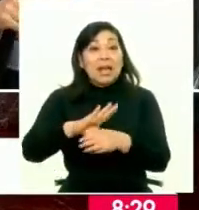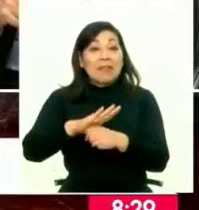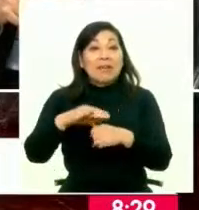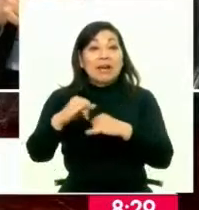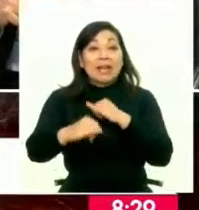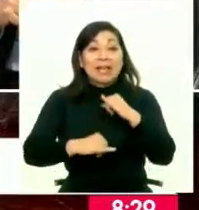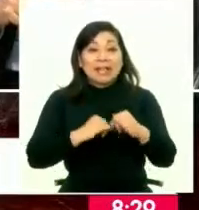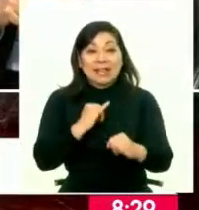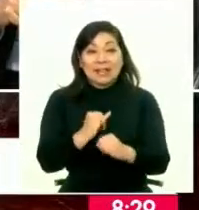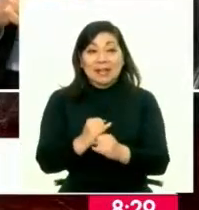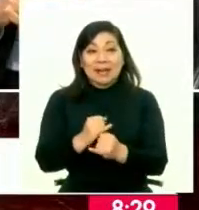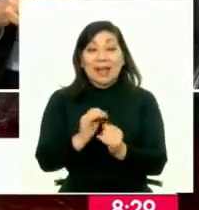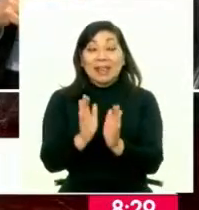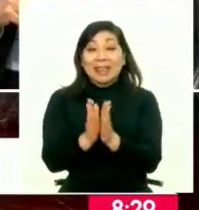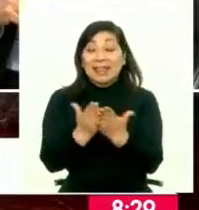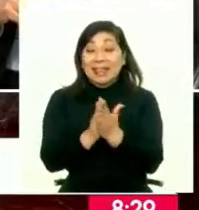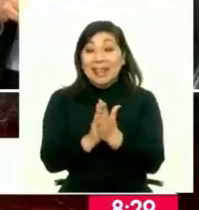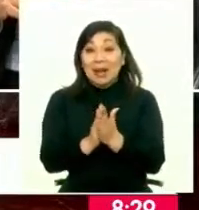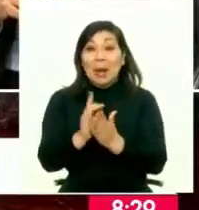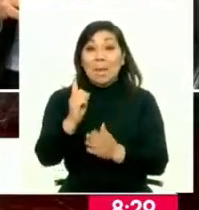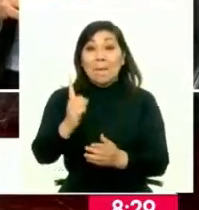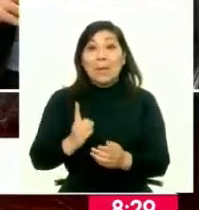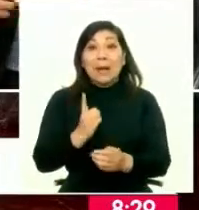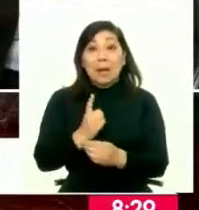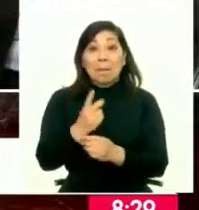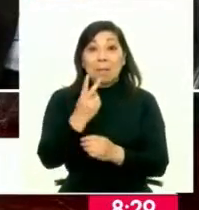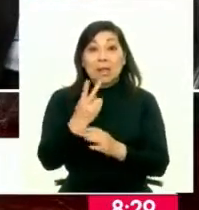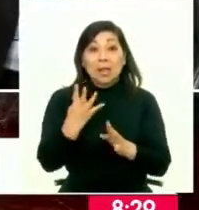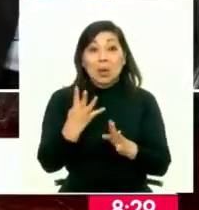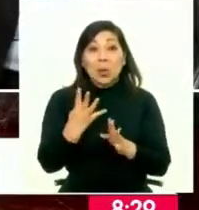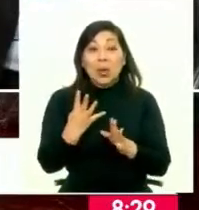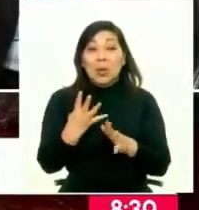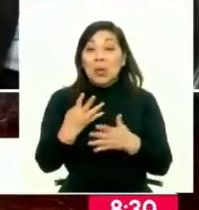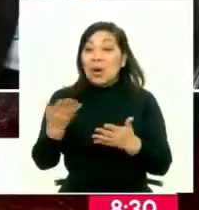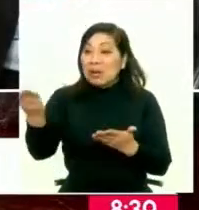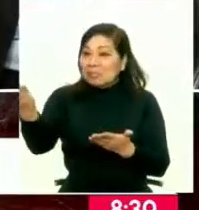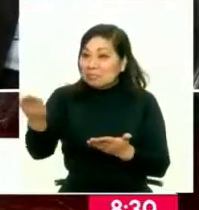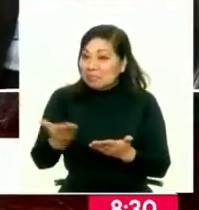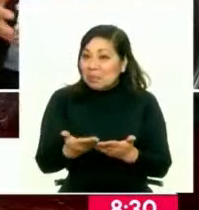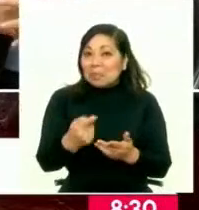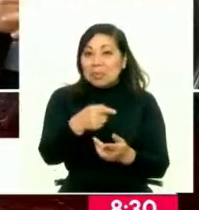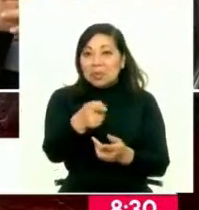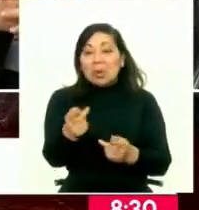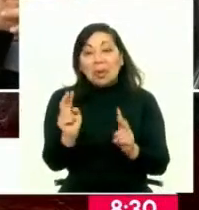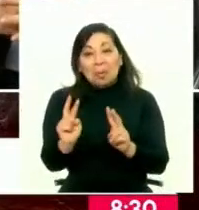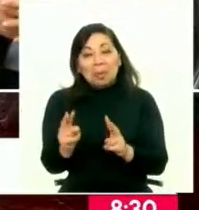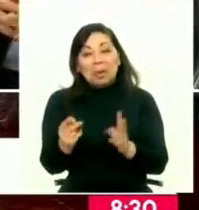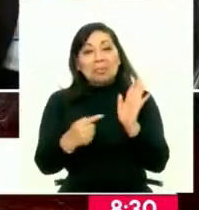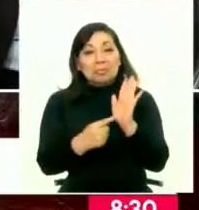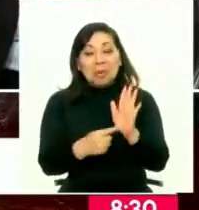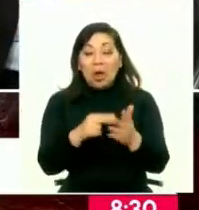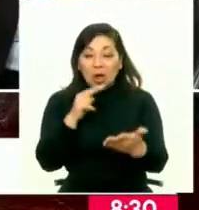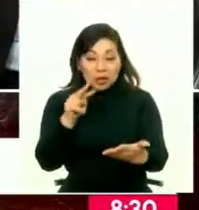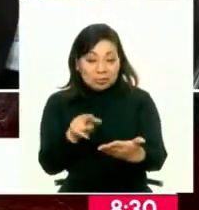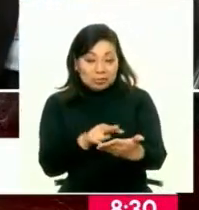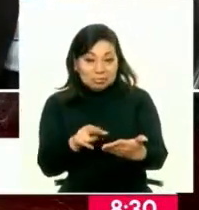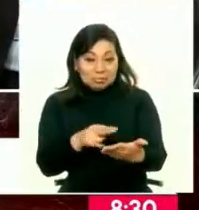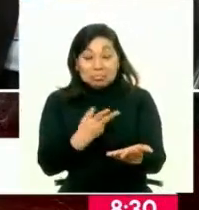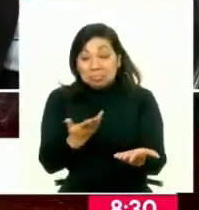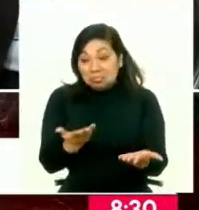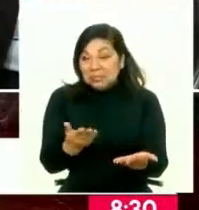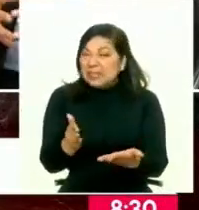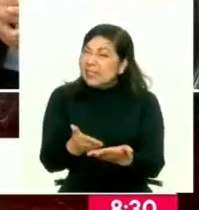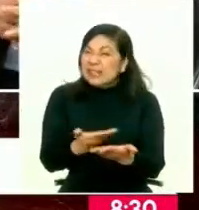Internacional del Libro el próximo 29 de julio. Así que los invitamos para que puedan ustedes estar presentes y conocer un poquito más